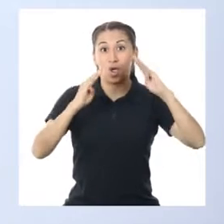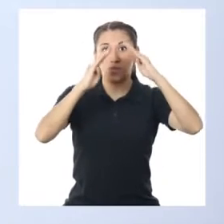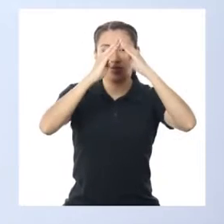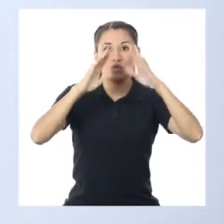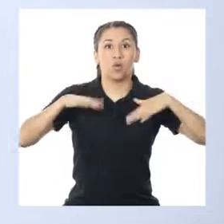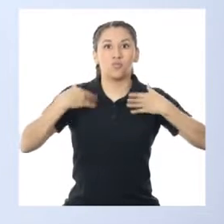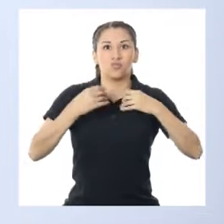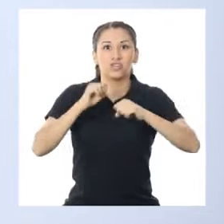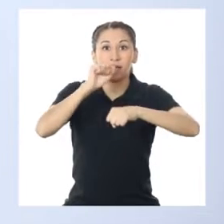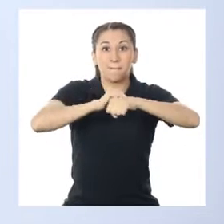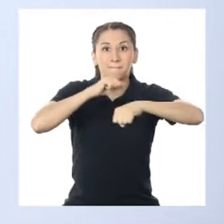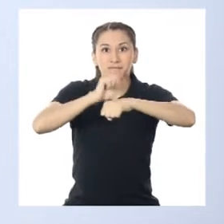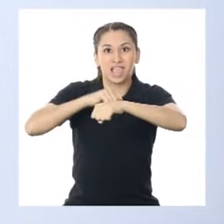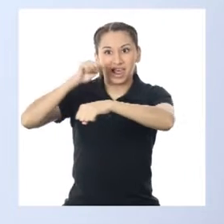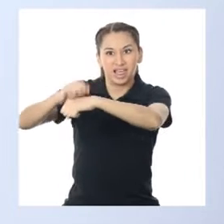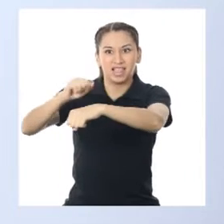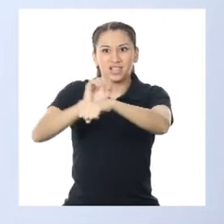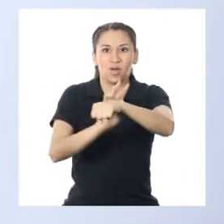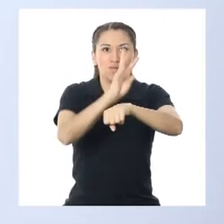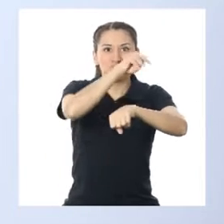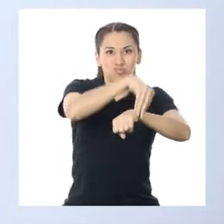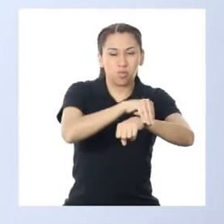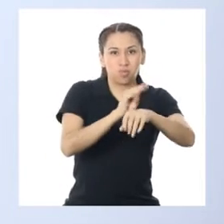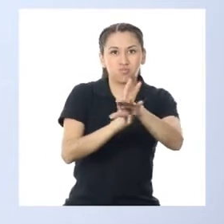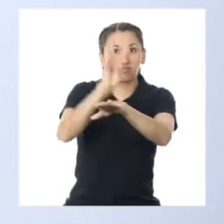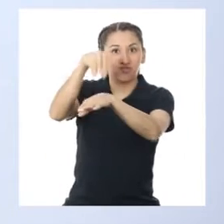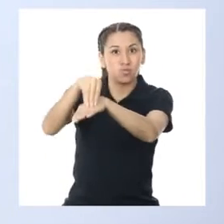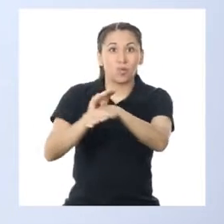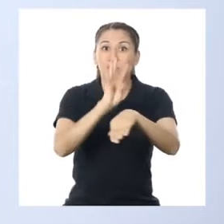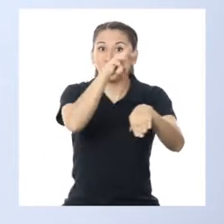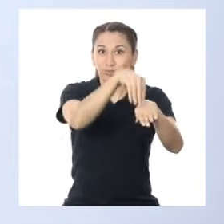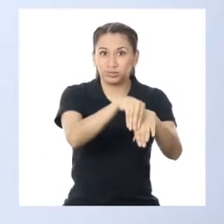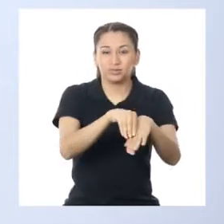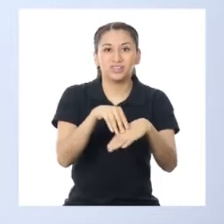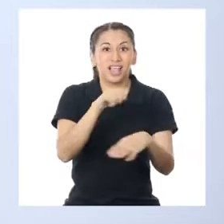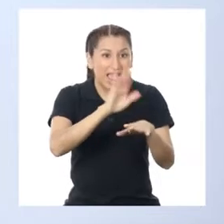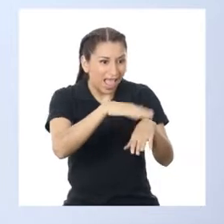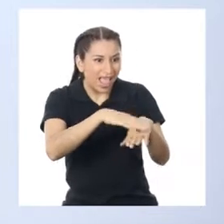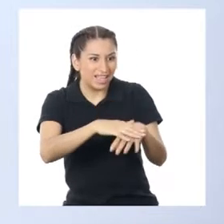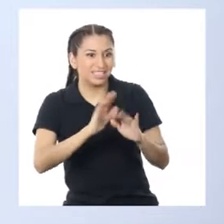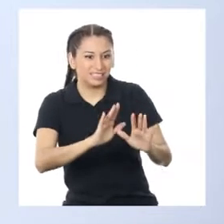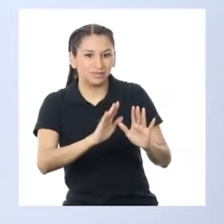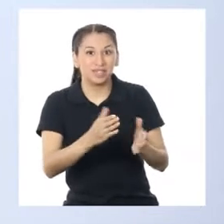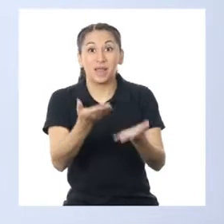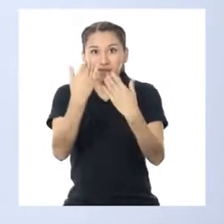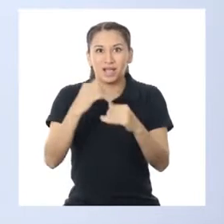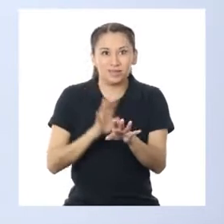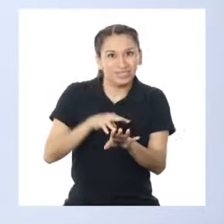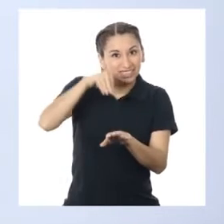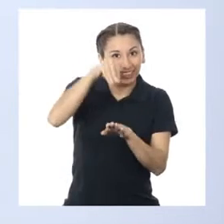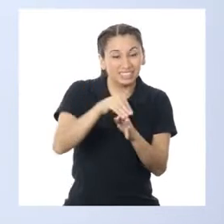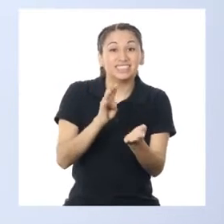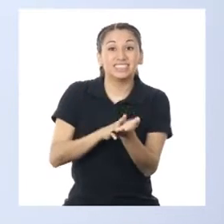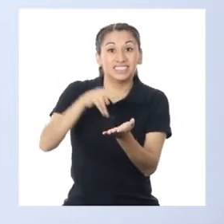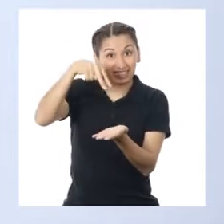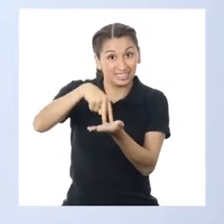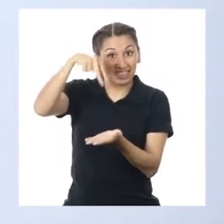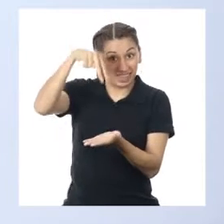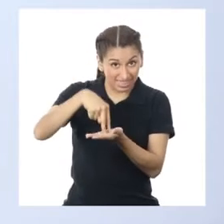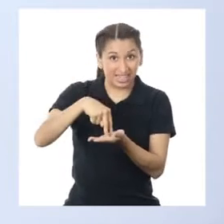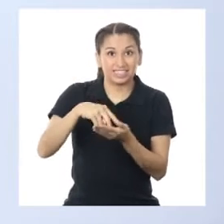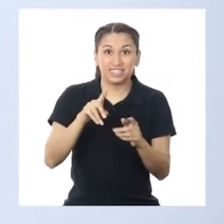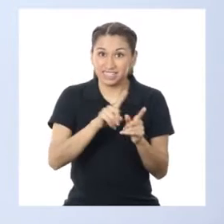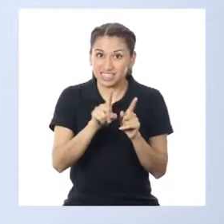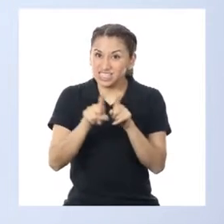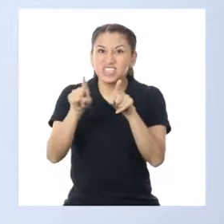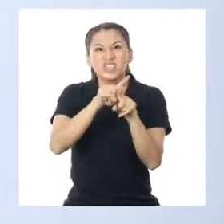saltar de roca en roca muy rápido. ¡Hey! ¡Espéranos! ¡Vizcacha! Vamos a saltar. ¿Cómo lo hace la vizcacha?